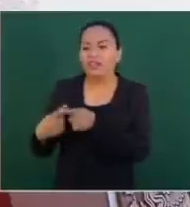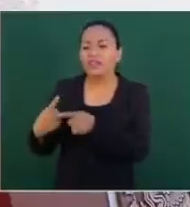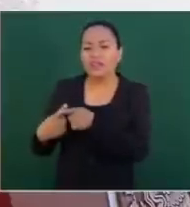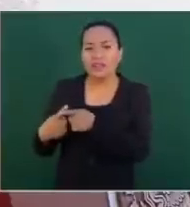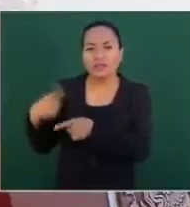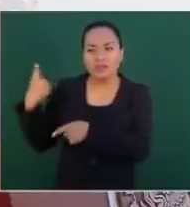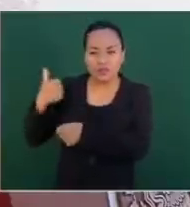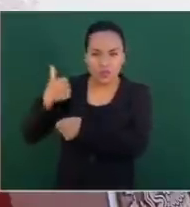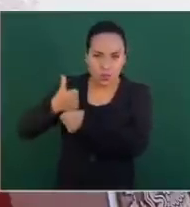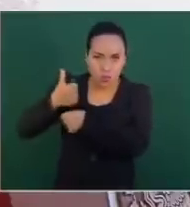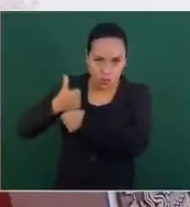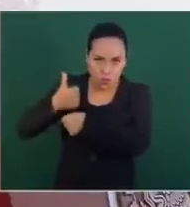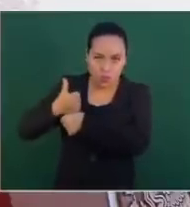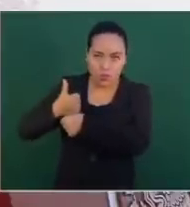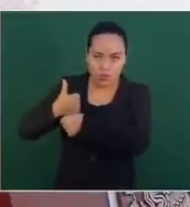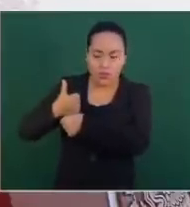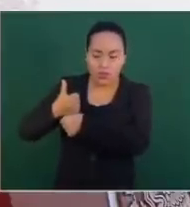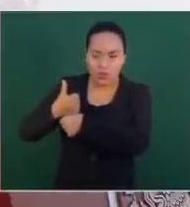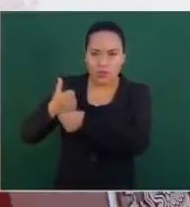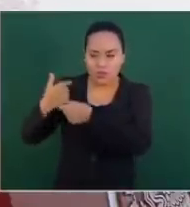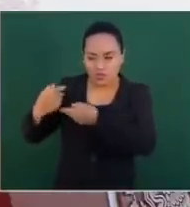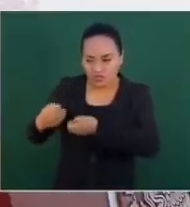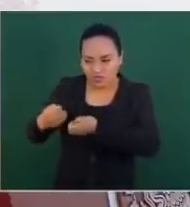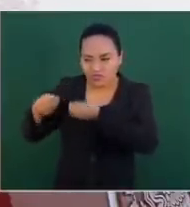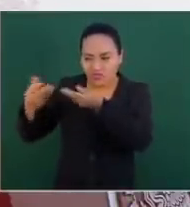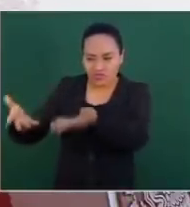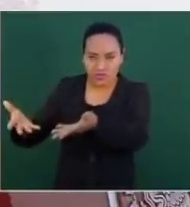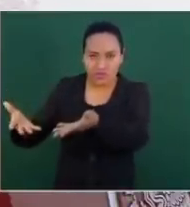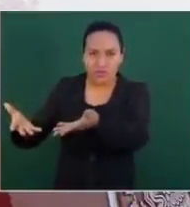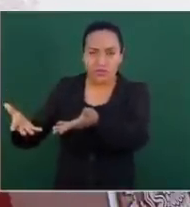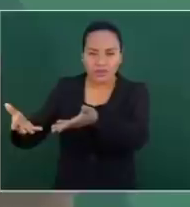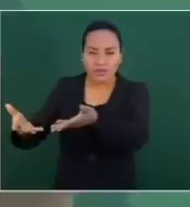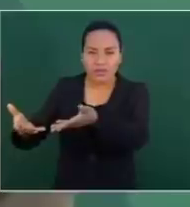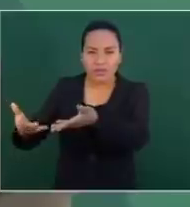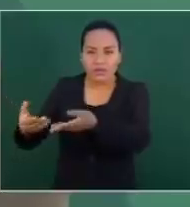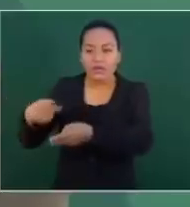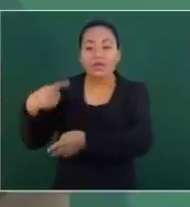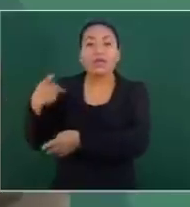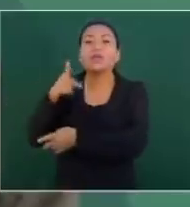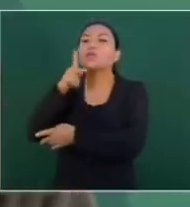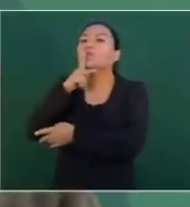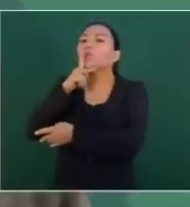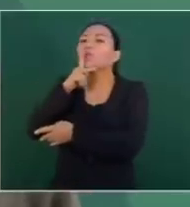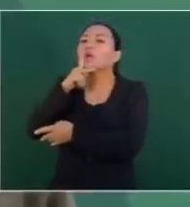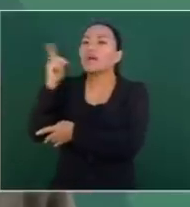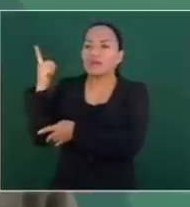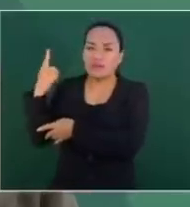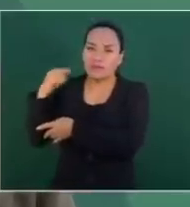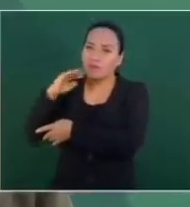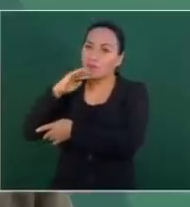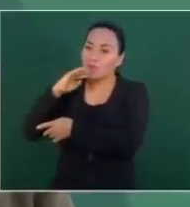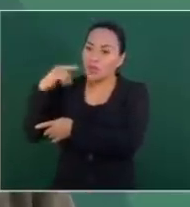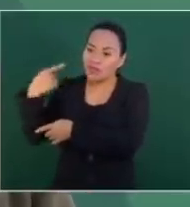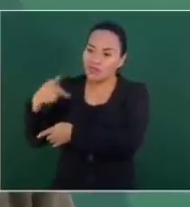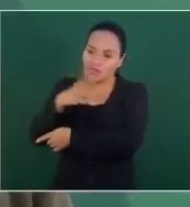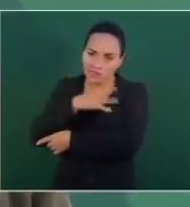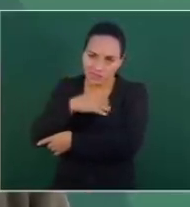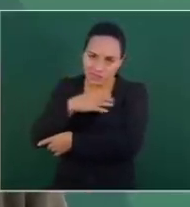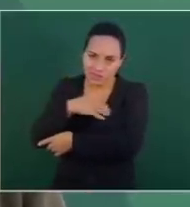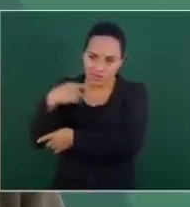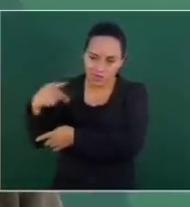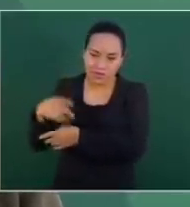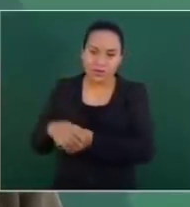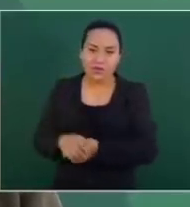abuelo, el papá de la mamá, por eso los chocolates se llaman